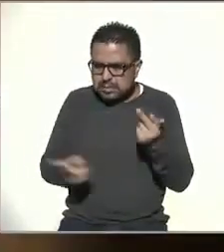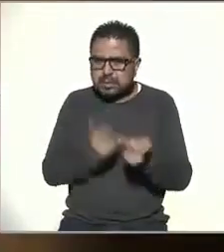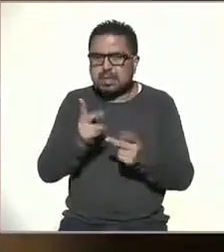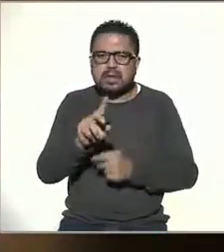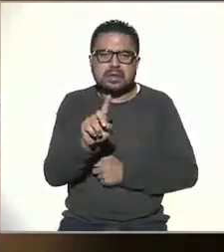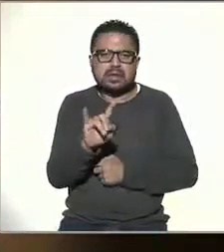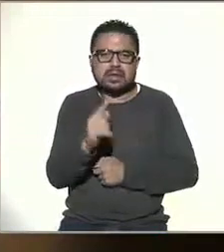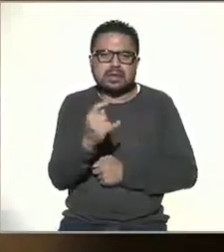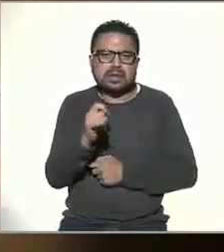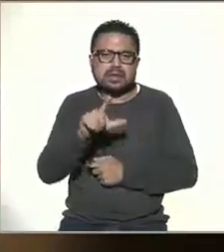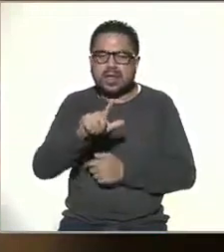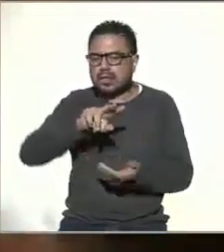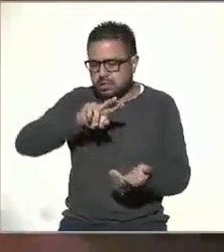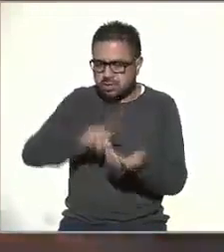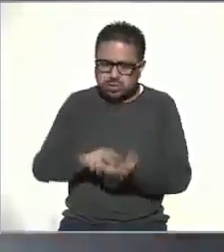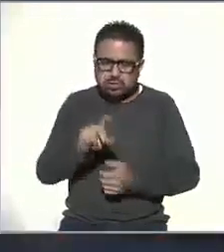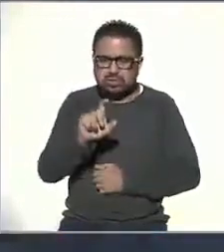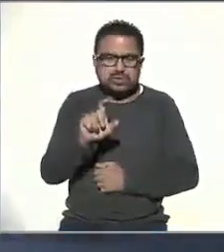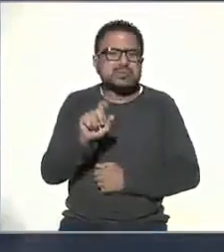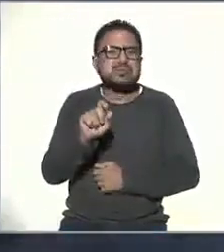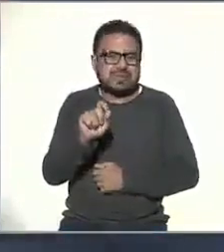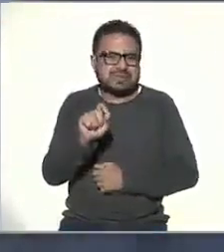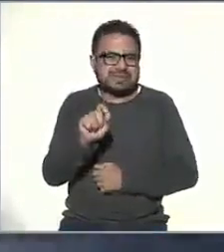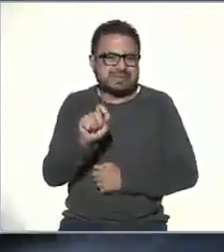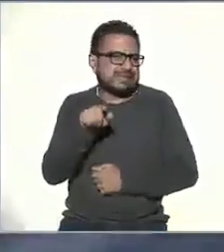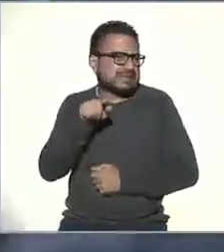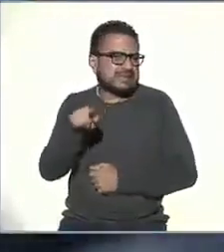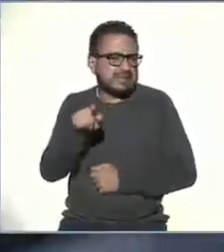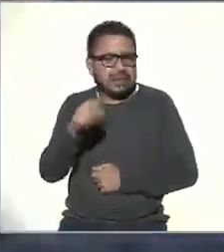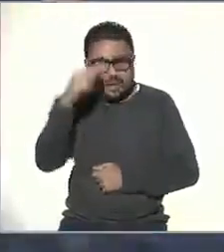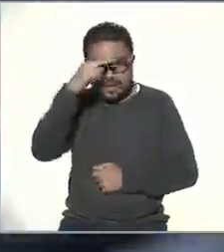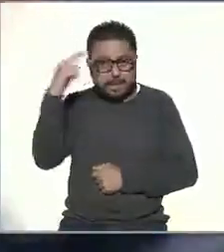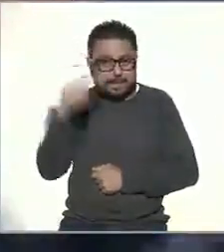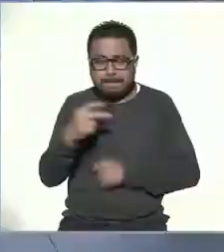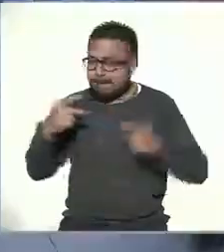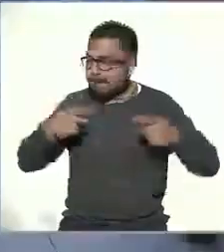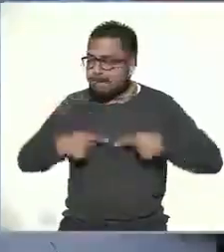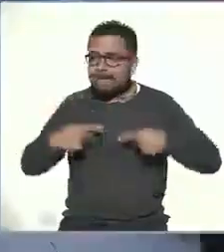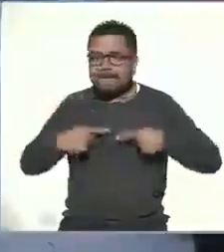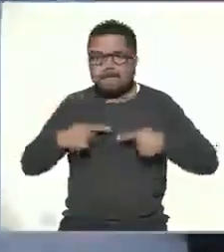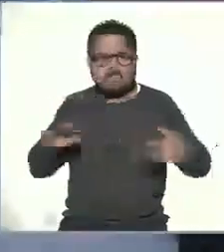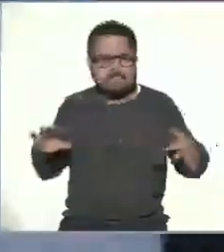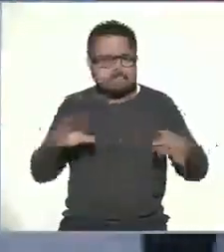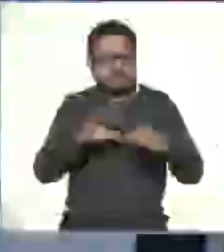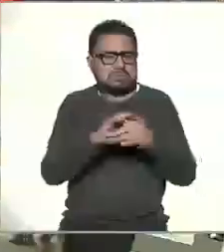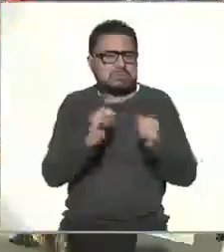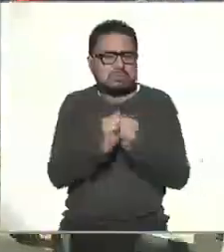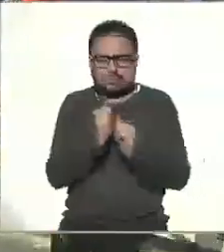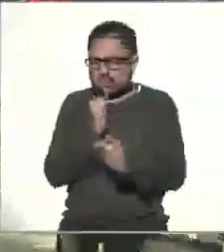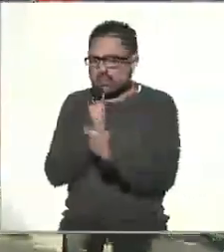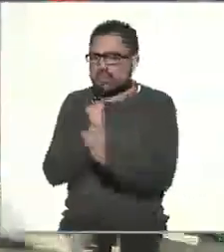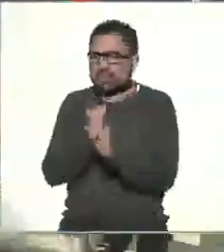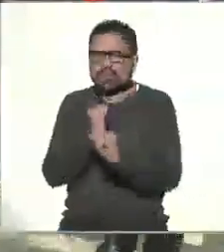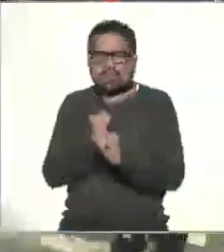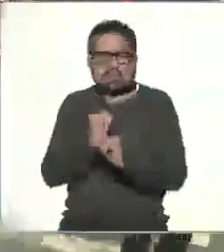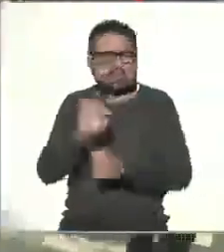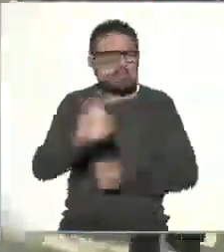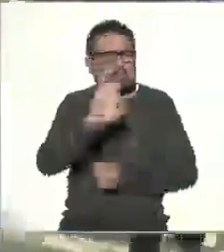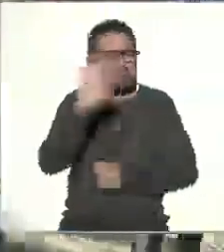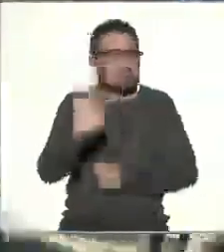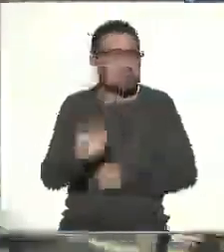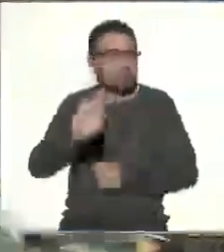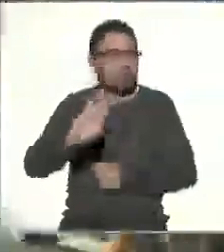digitales 2020 de Nielsen y Bope, los mexicanos están conectados en línea un promedio de